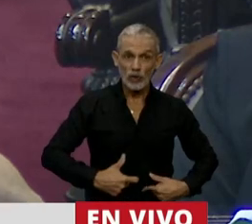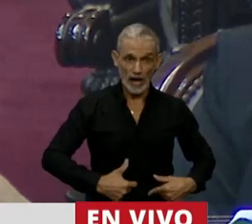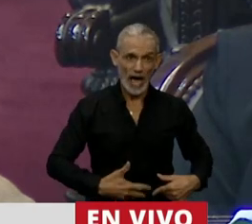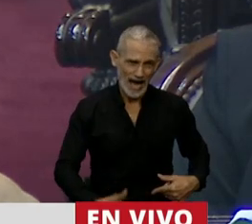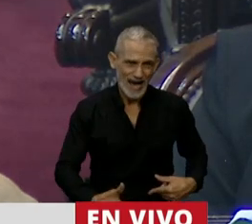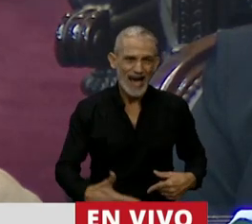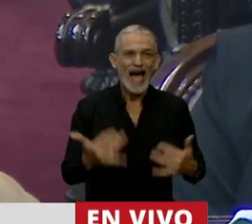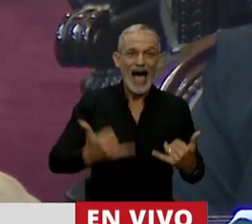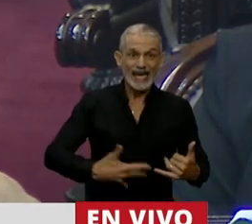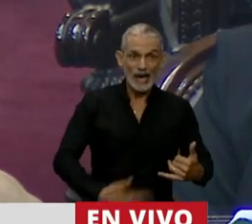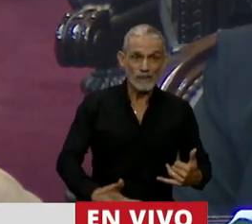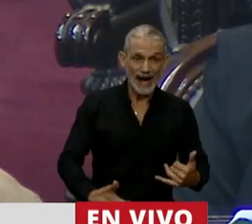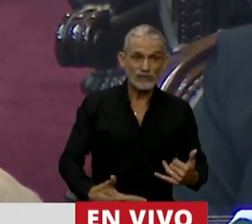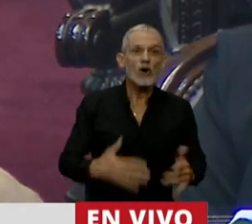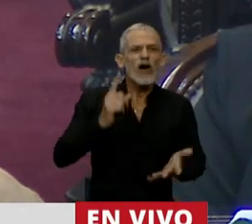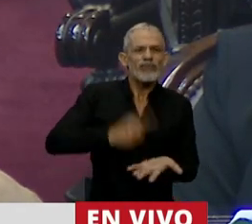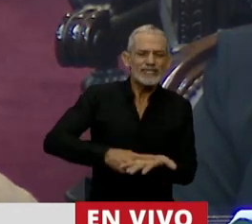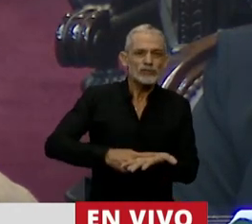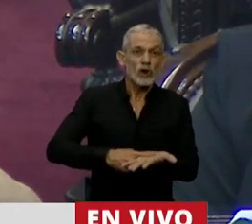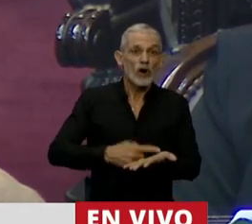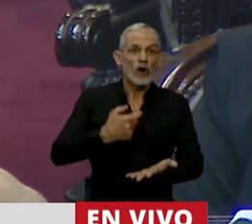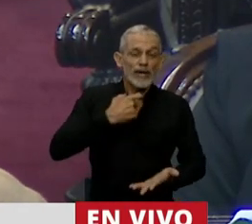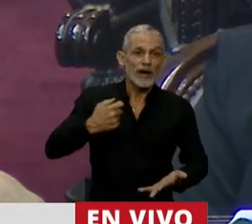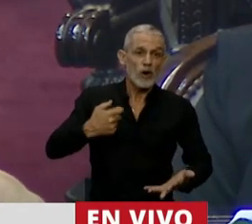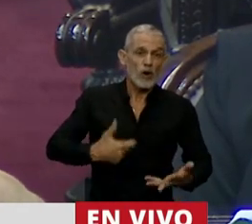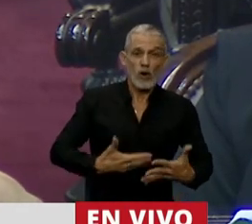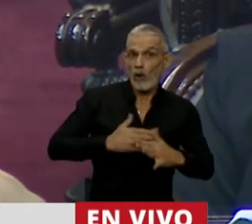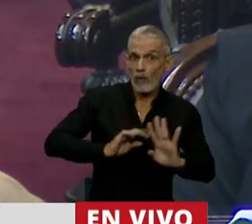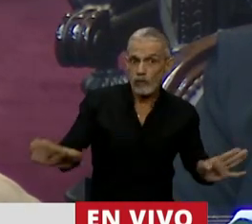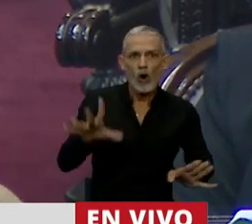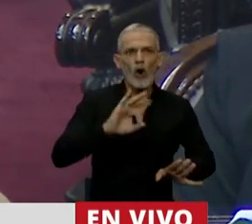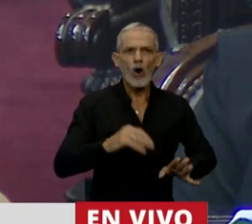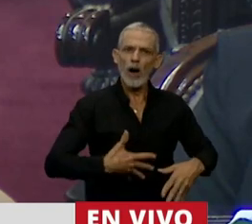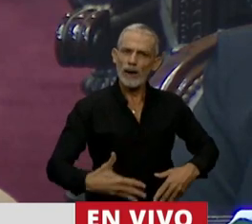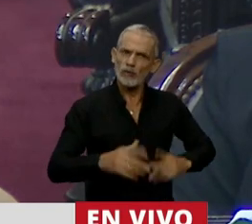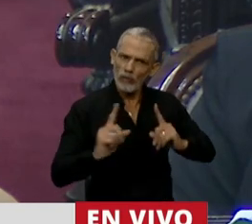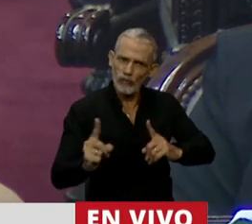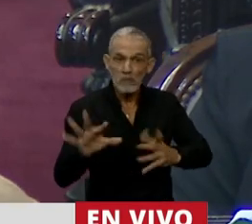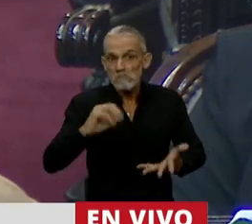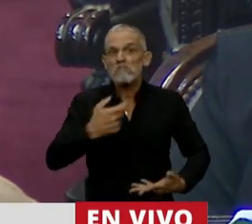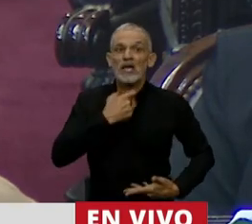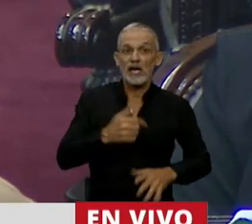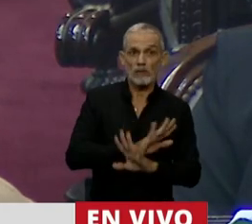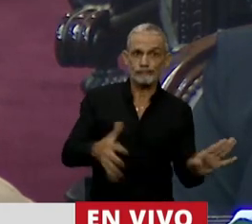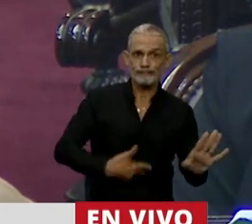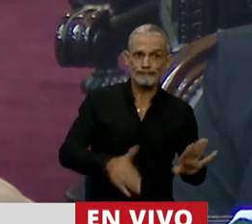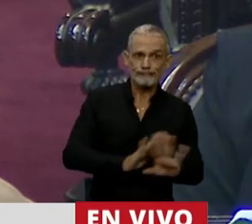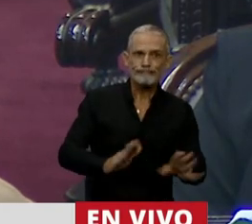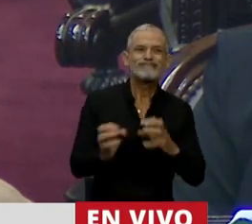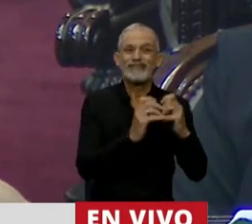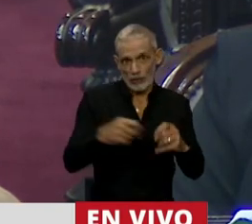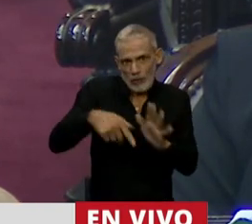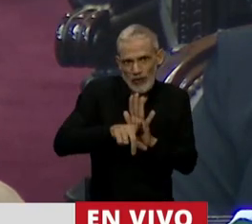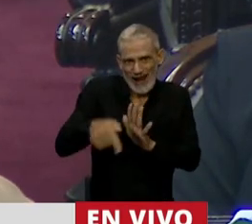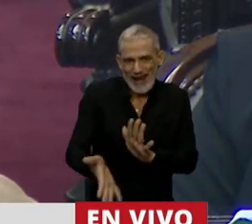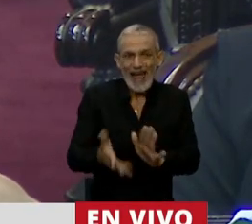esté transitando un embarazo y que pueda decidir si lo quiere interrumpir o si lo quiere continuar. Si lo quiere interrumpir, por eso estamos discutiendo este proyecto